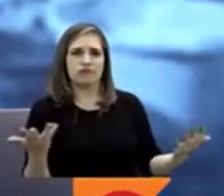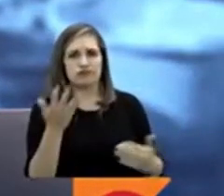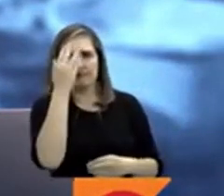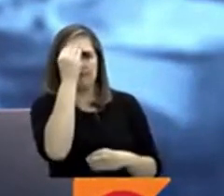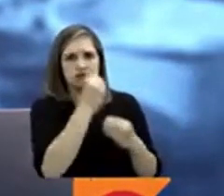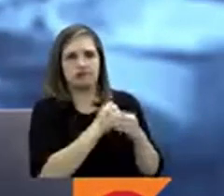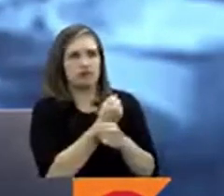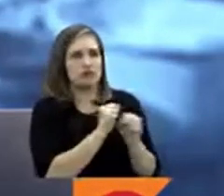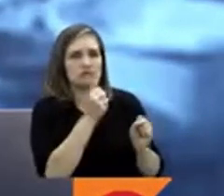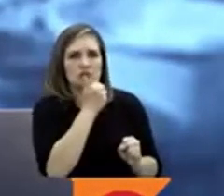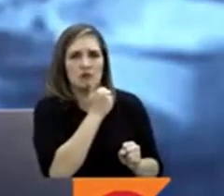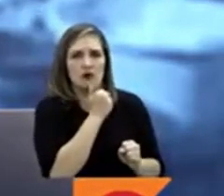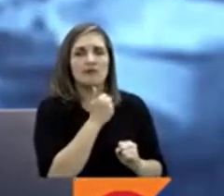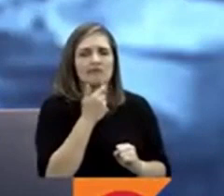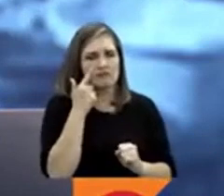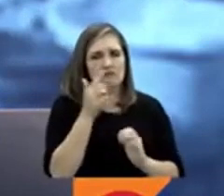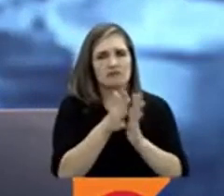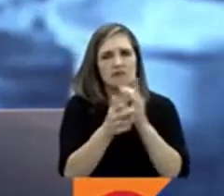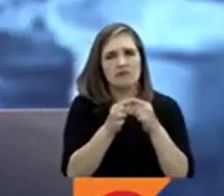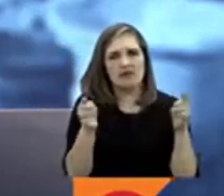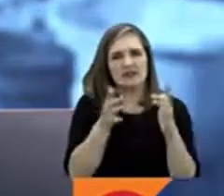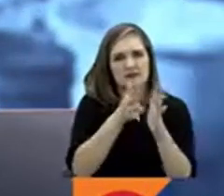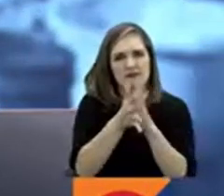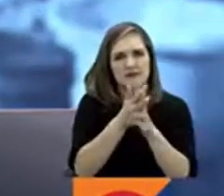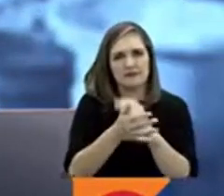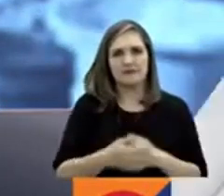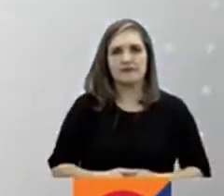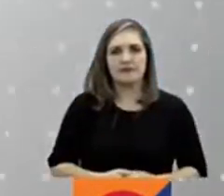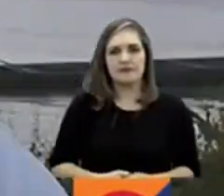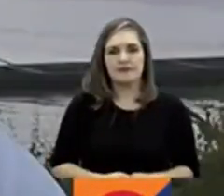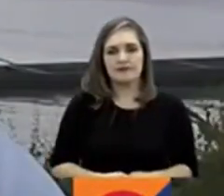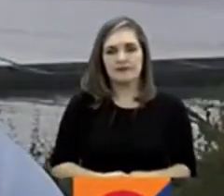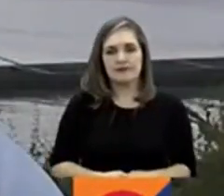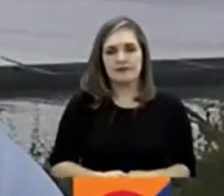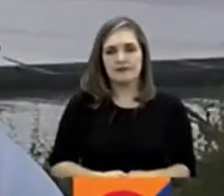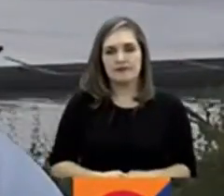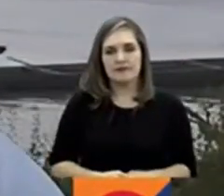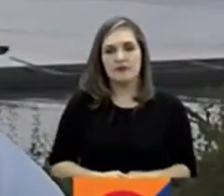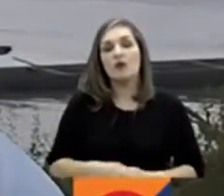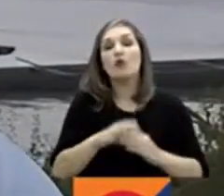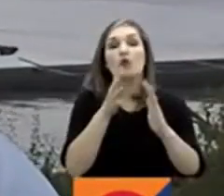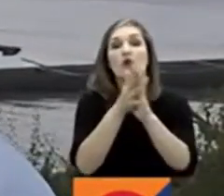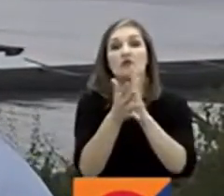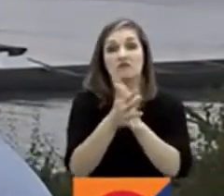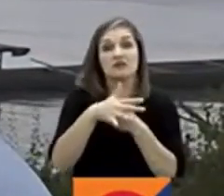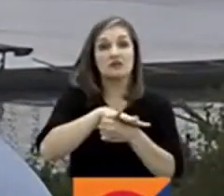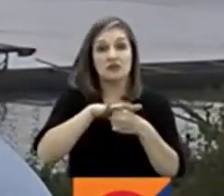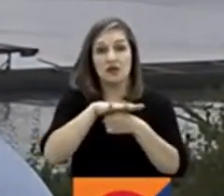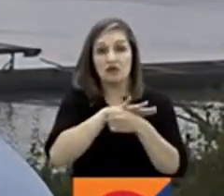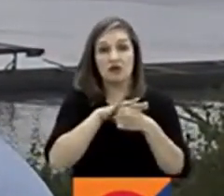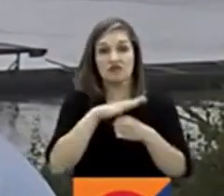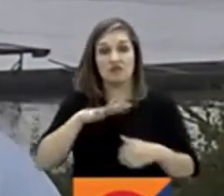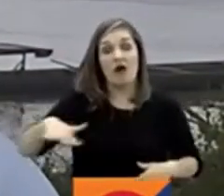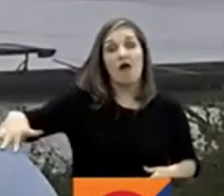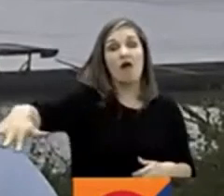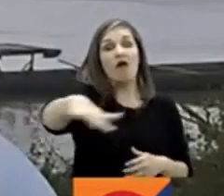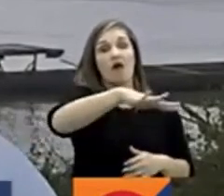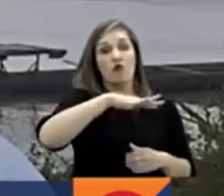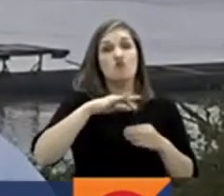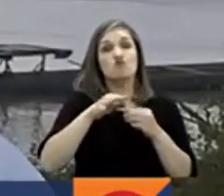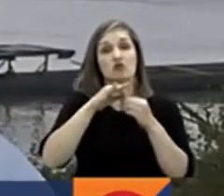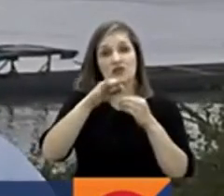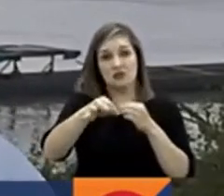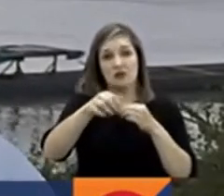periodista de la Radio Nacional, nos presenta la situación en el siguiente informe. Le cuento que aunque esta situación es generalizada en todo el municipio,